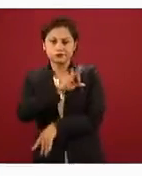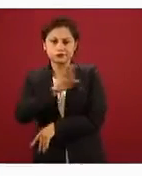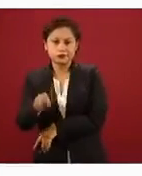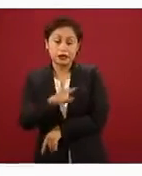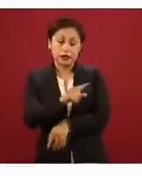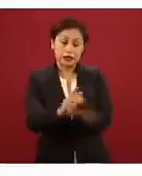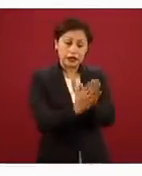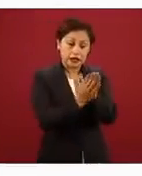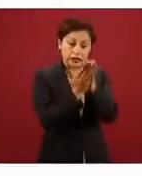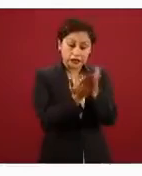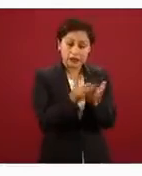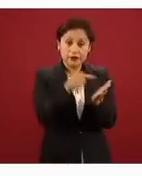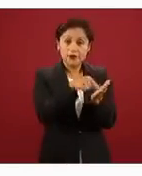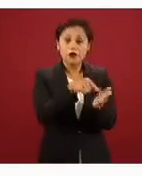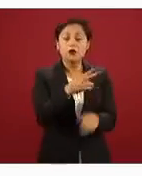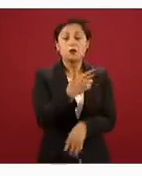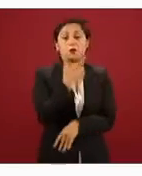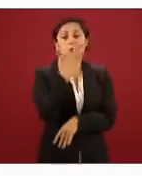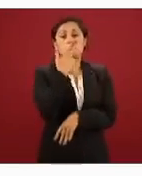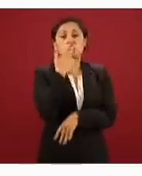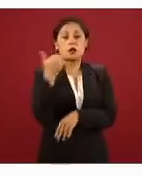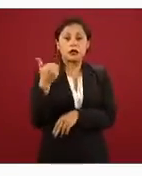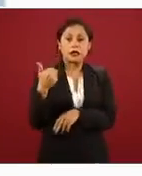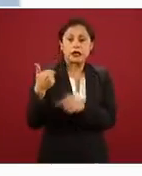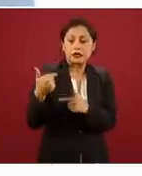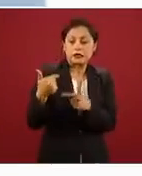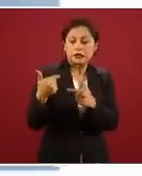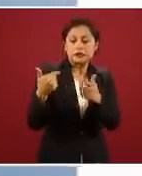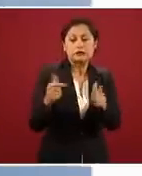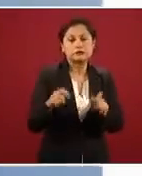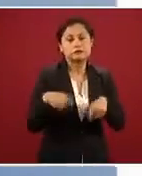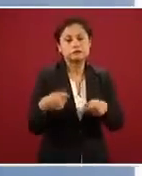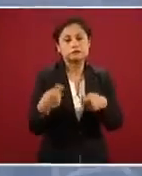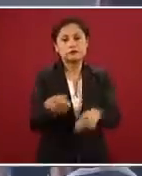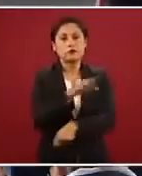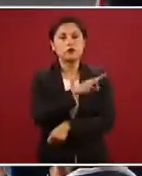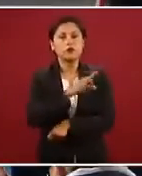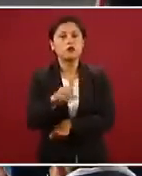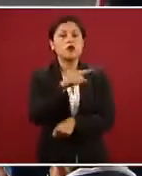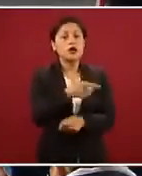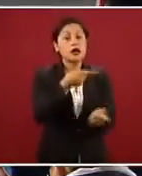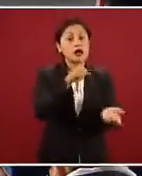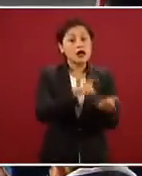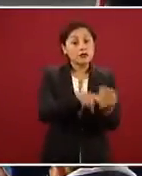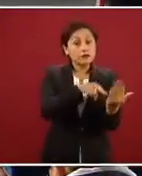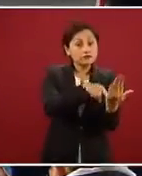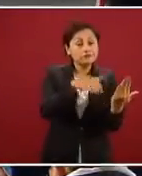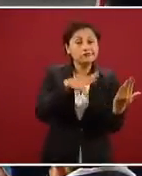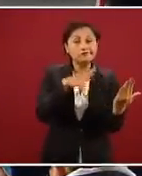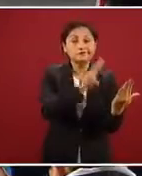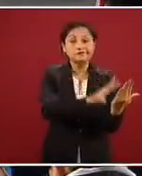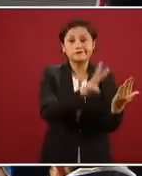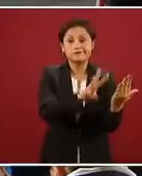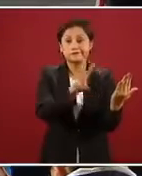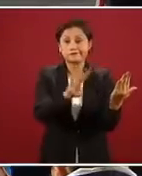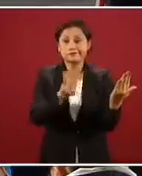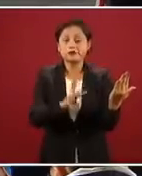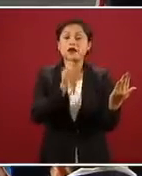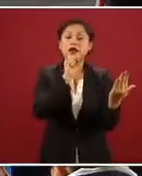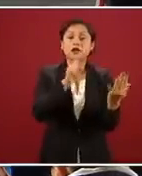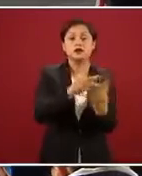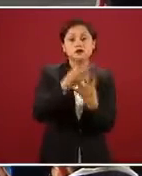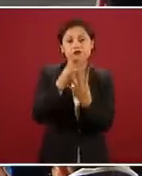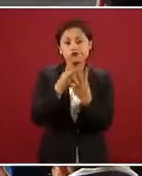uso de varias generaciones. Contiene acceso a varias aplicaciones digitales a través de códigos QR.